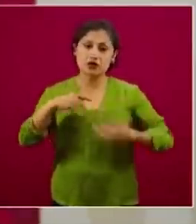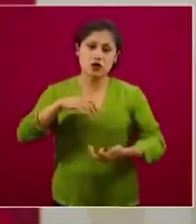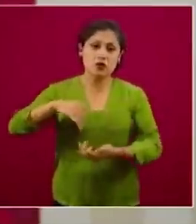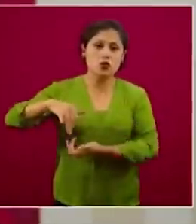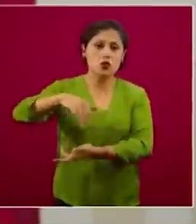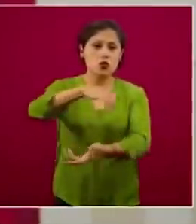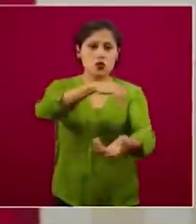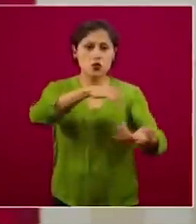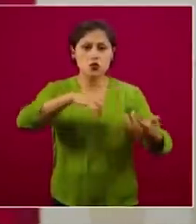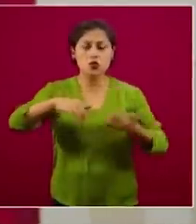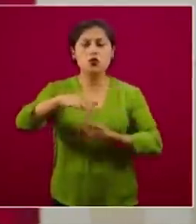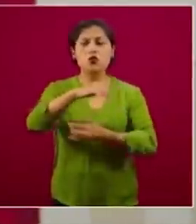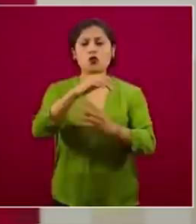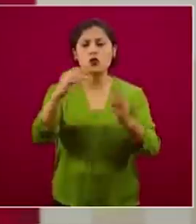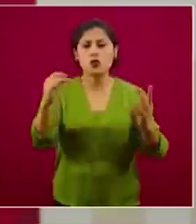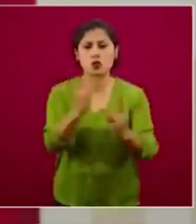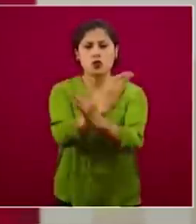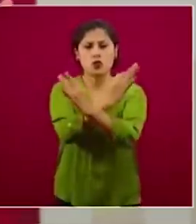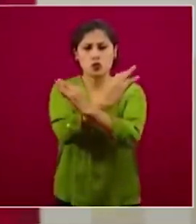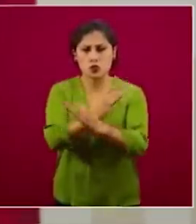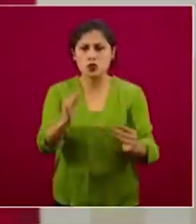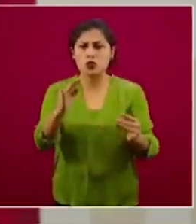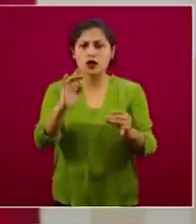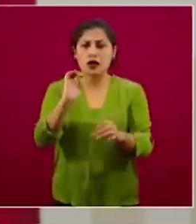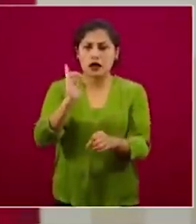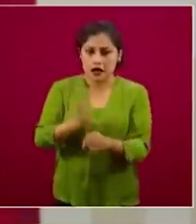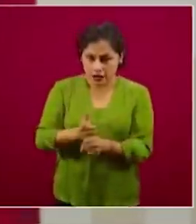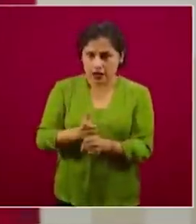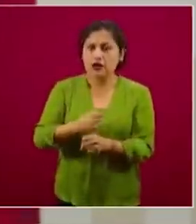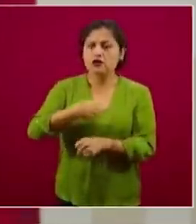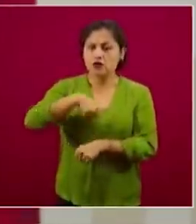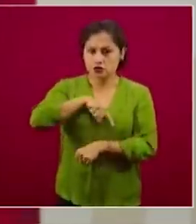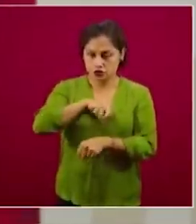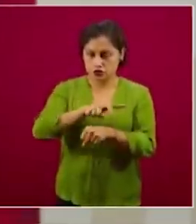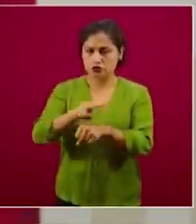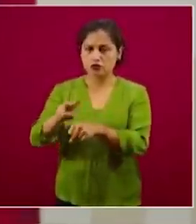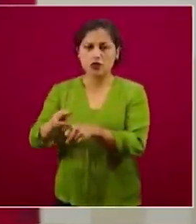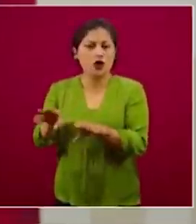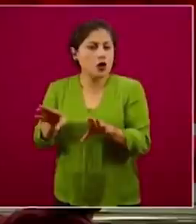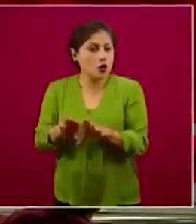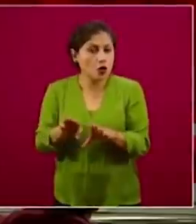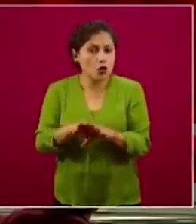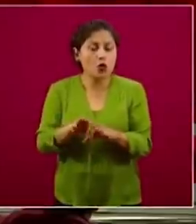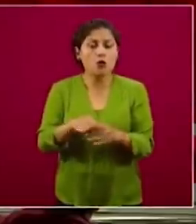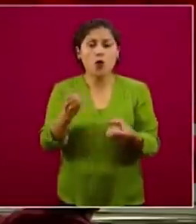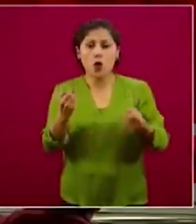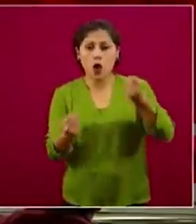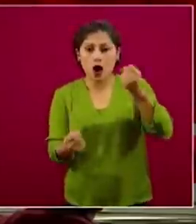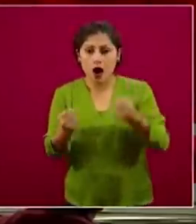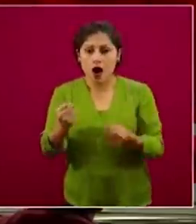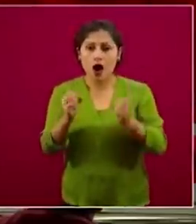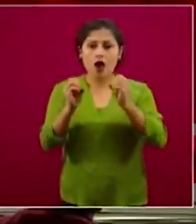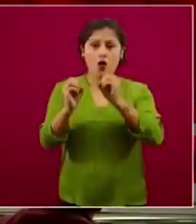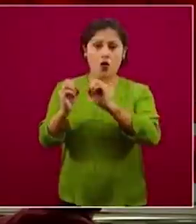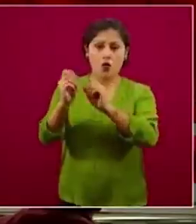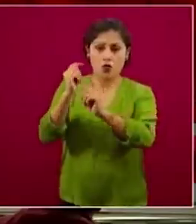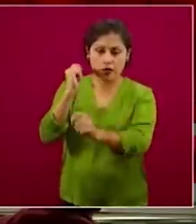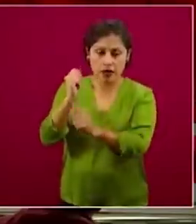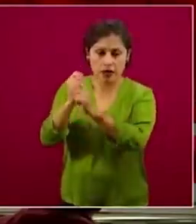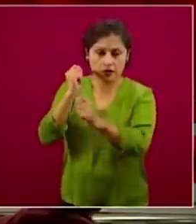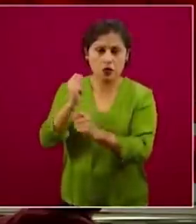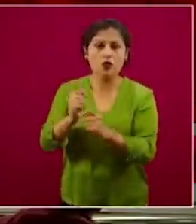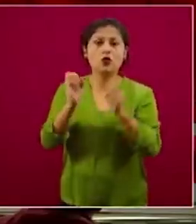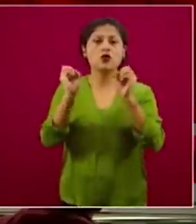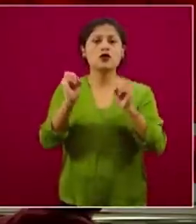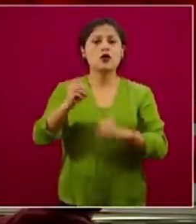que las personas salgan de su casa y se movilicen ya sea en auto, en transporte público o caminando, en la